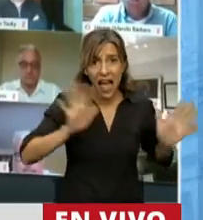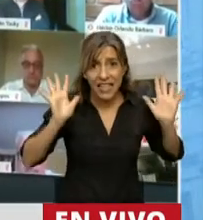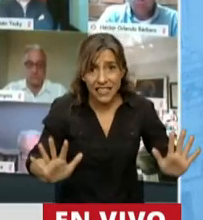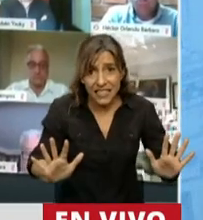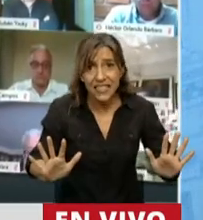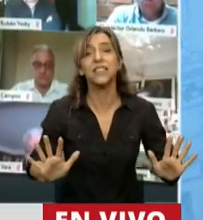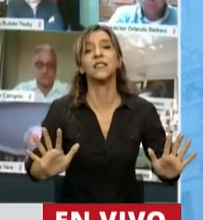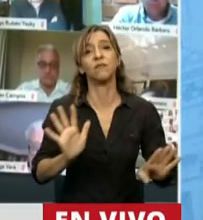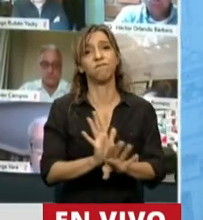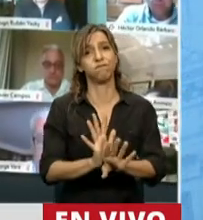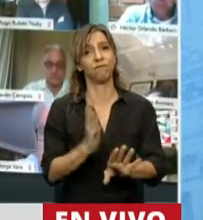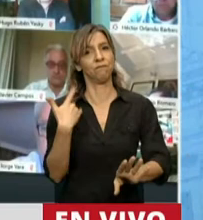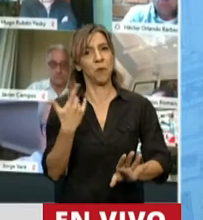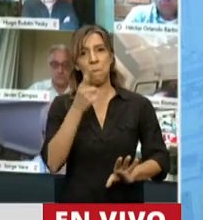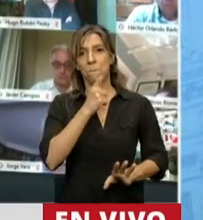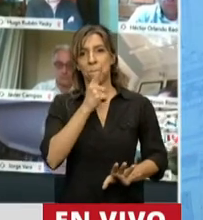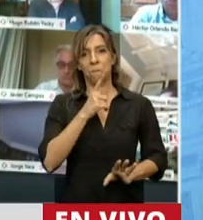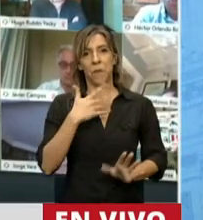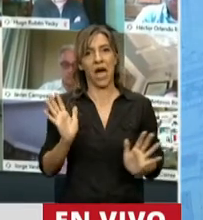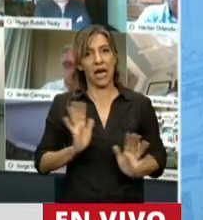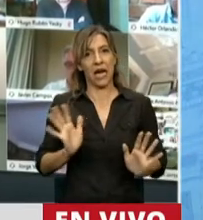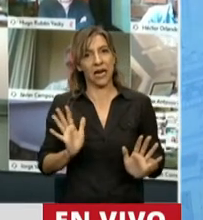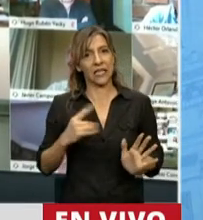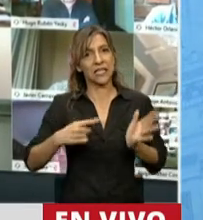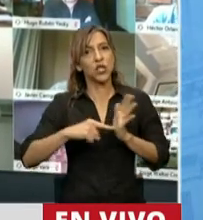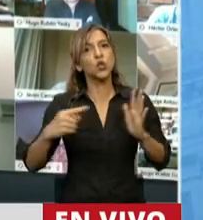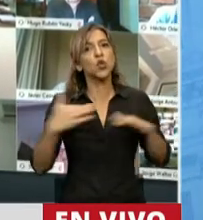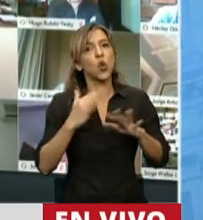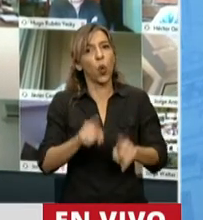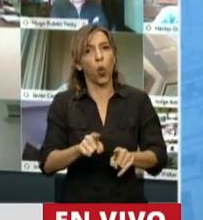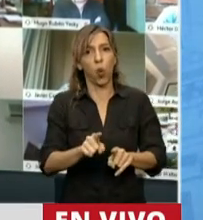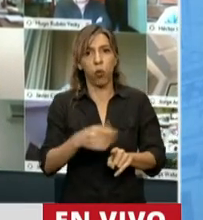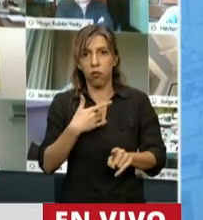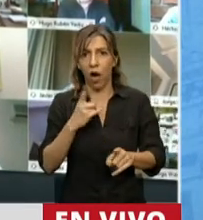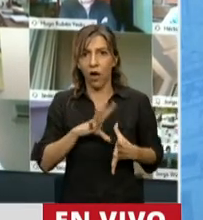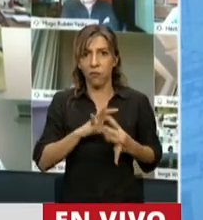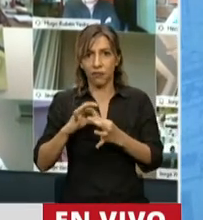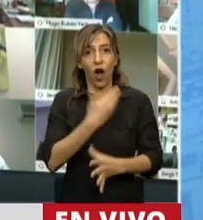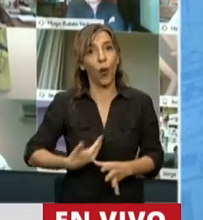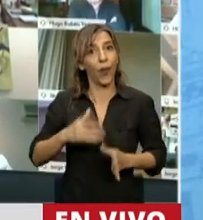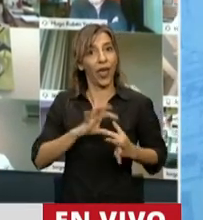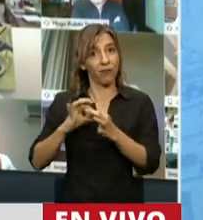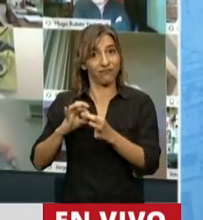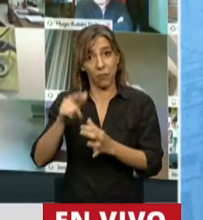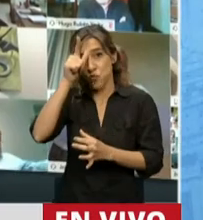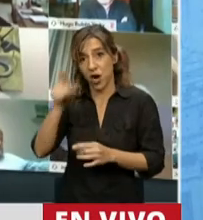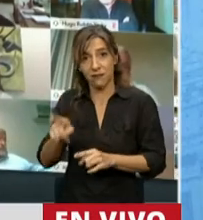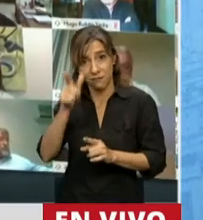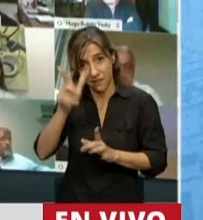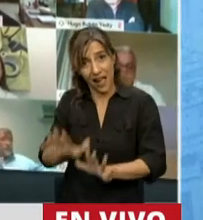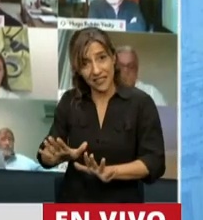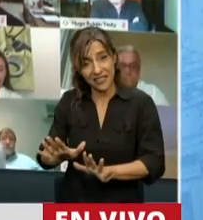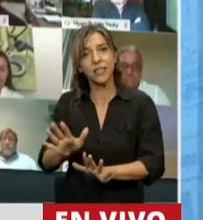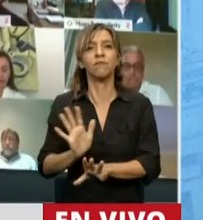un brazo armado de la fuerza política que gobierna hoy la Ciudad de Buenos Aires precisamente con este doble discurso. Y me refiero a este doble